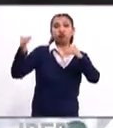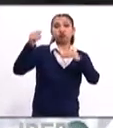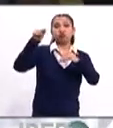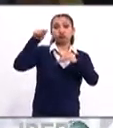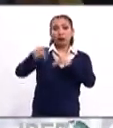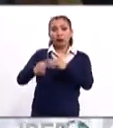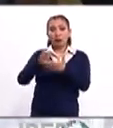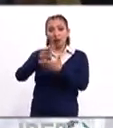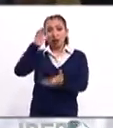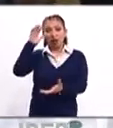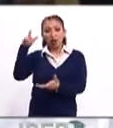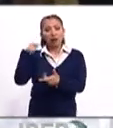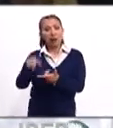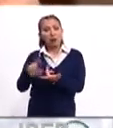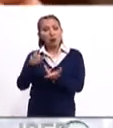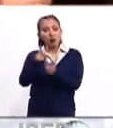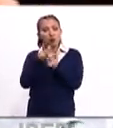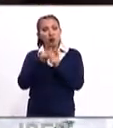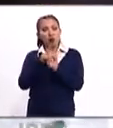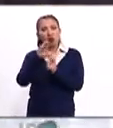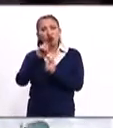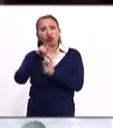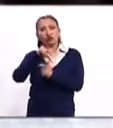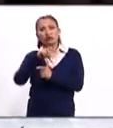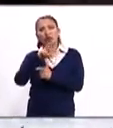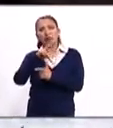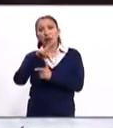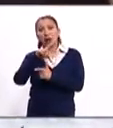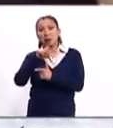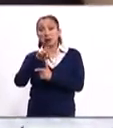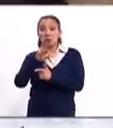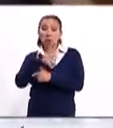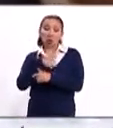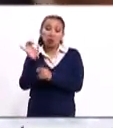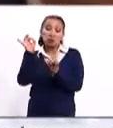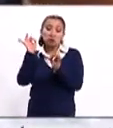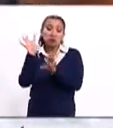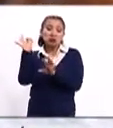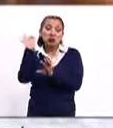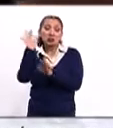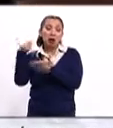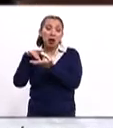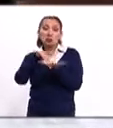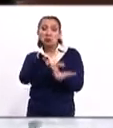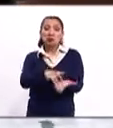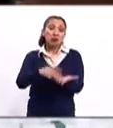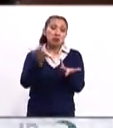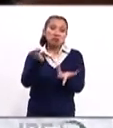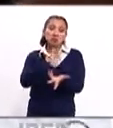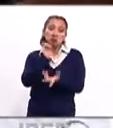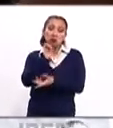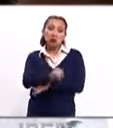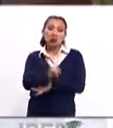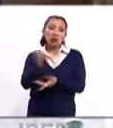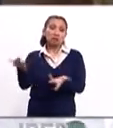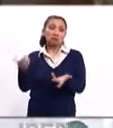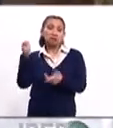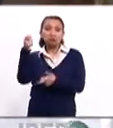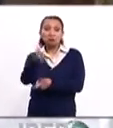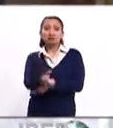la mayoría de los jueces son conservadores y esto podría en algún momento aumentar la posibilidad de que